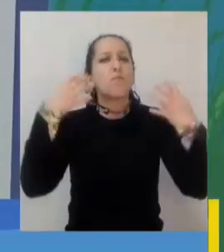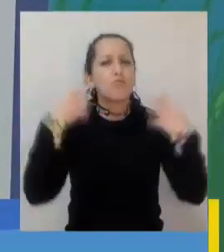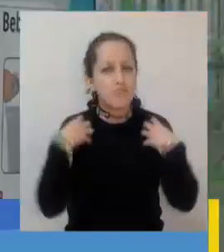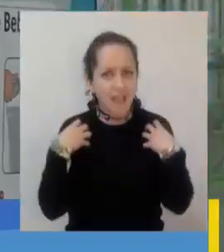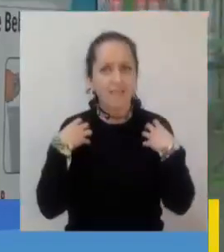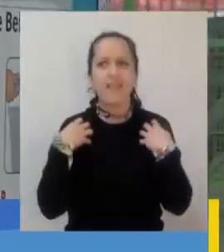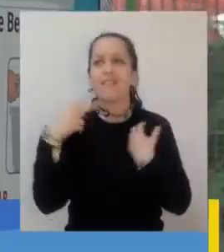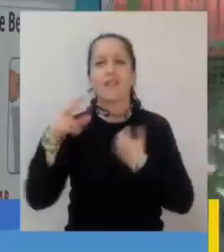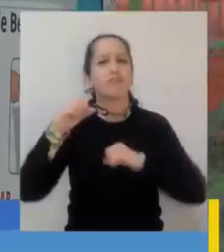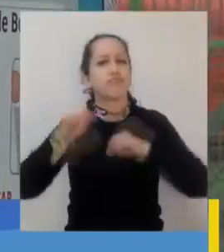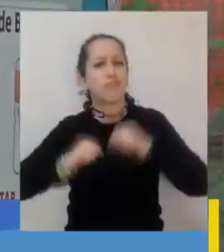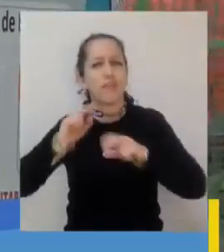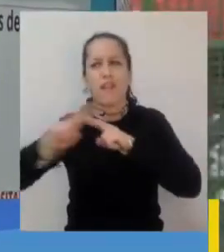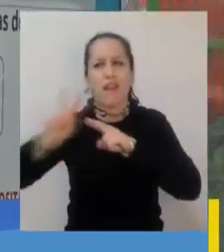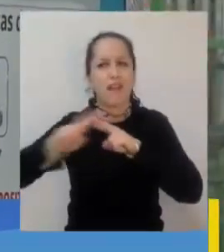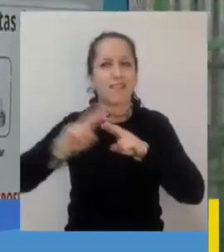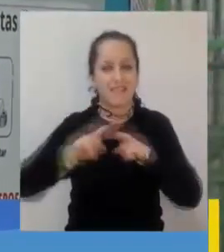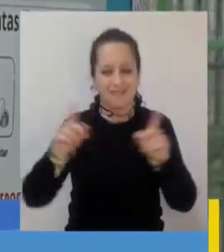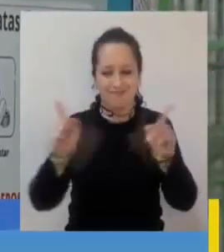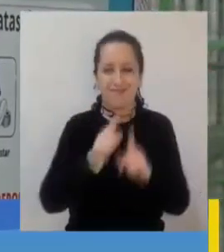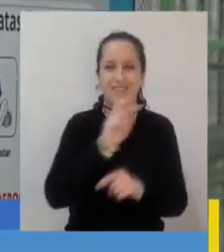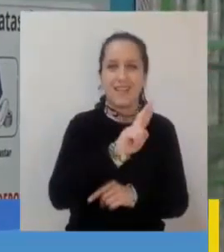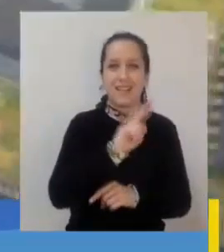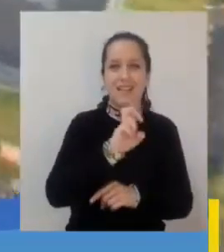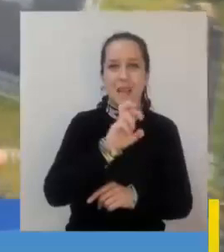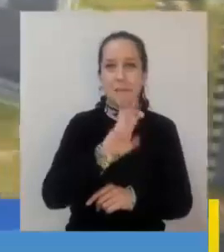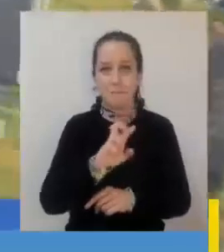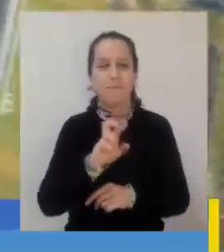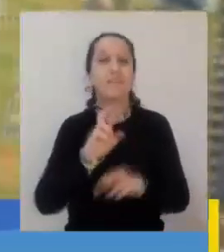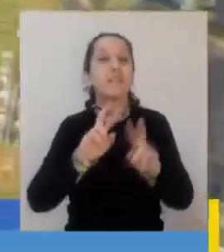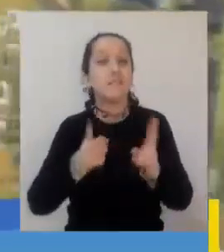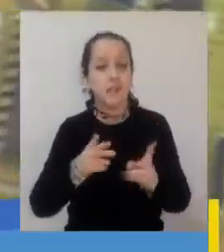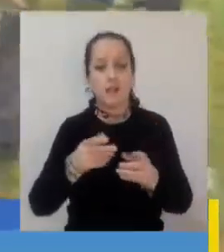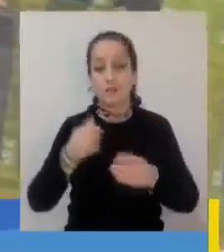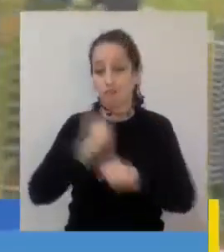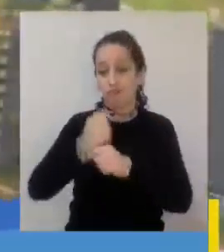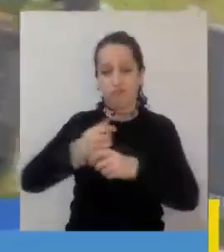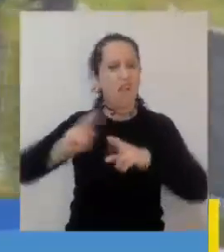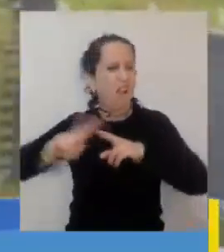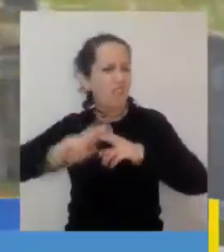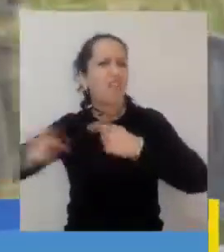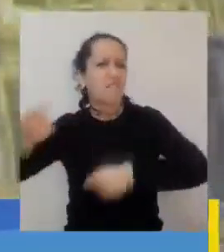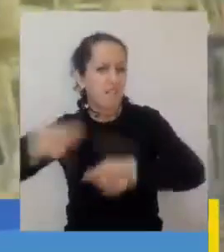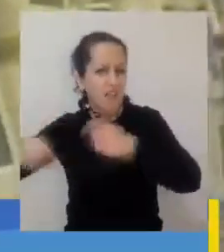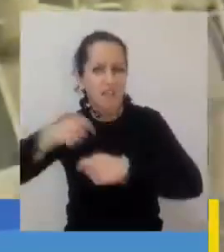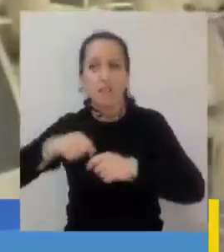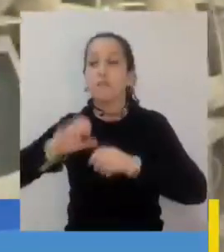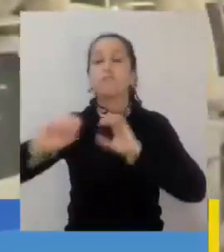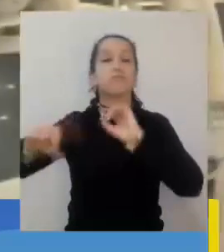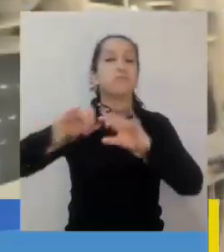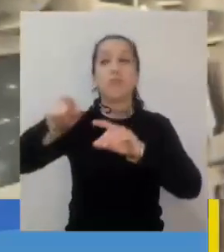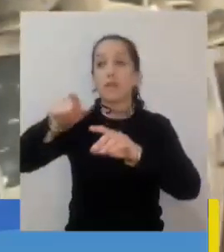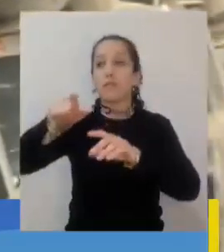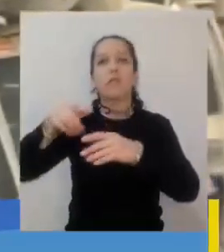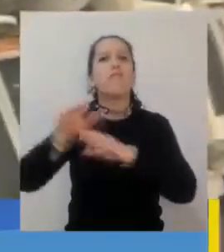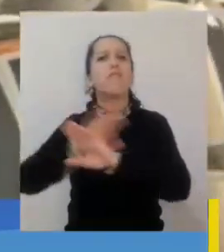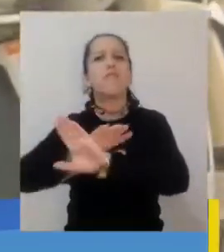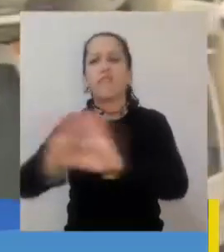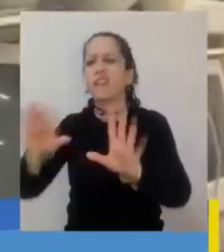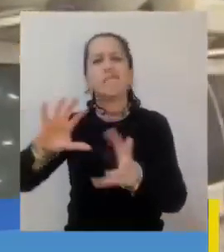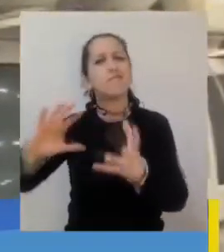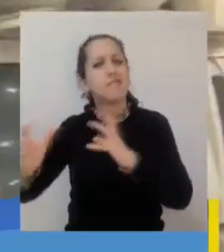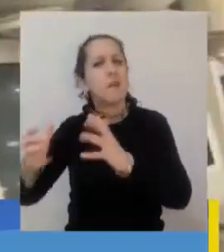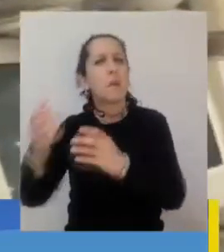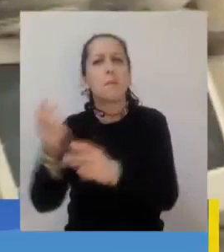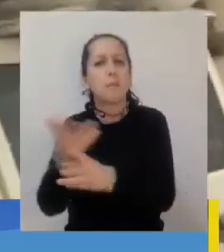extendida del productor corresponde a un régimen especial de gestión de residuos conforme al cual los productores son responsables de